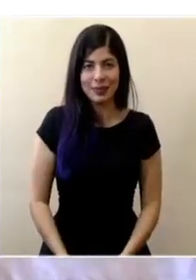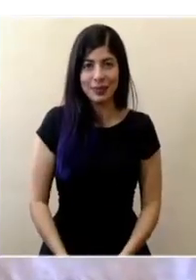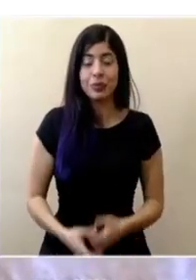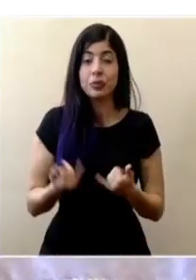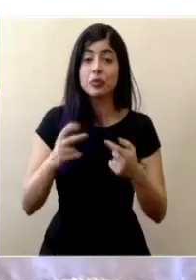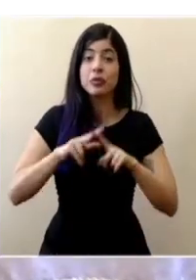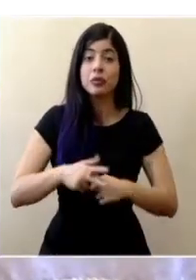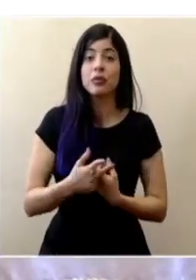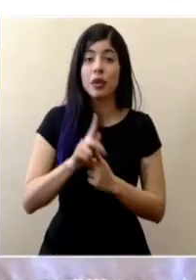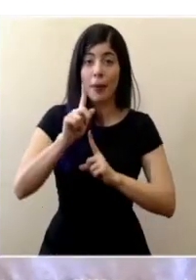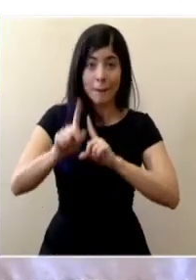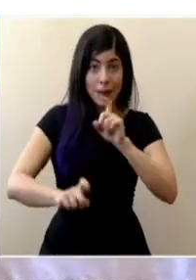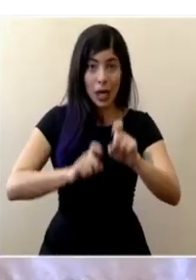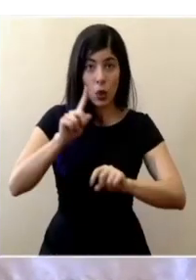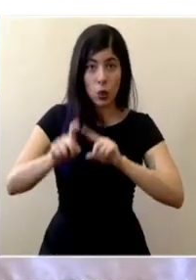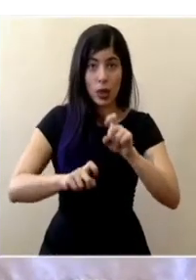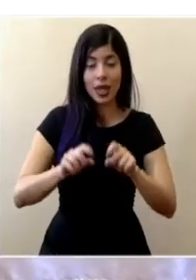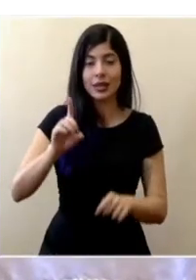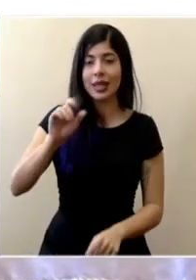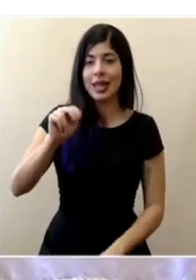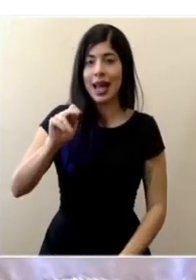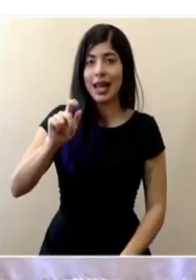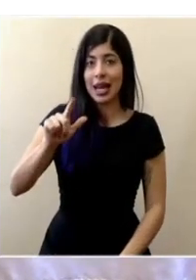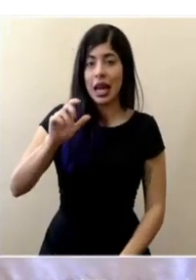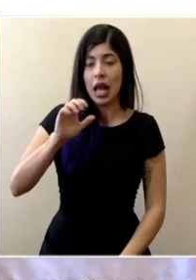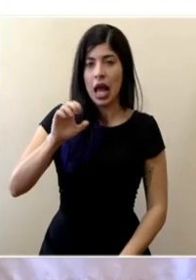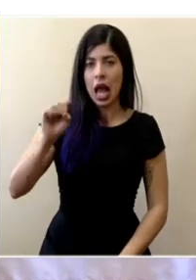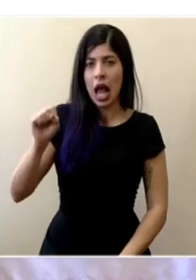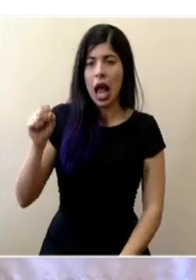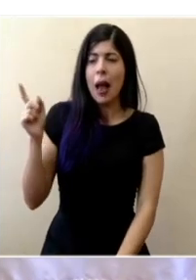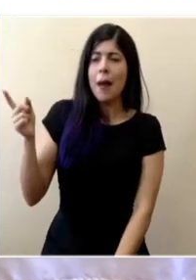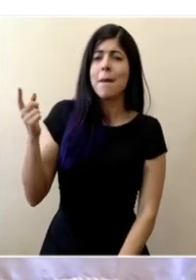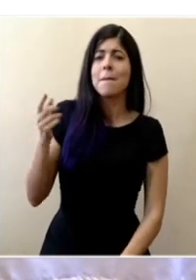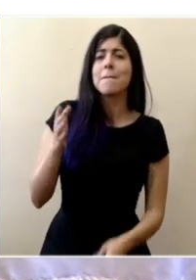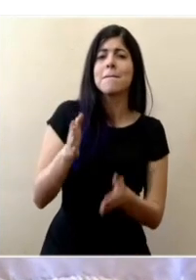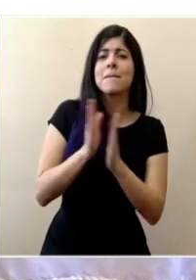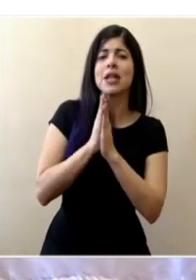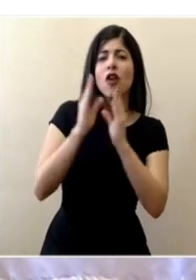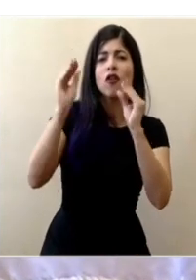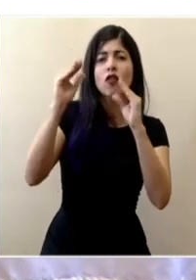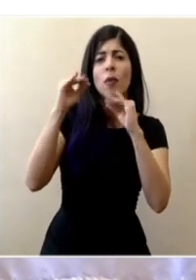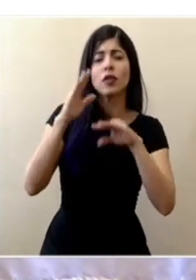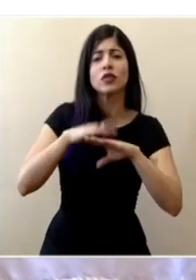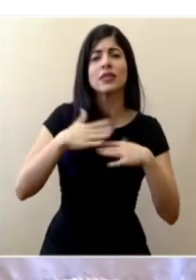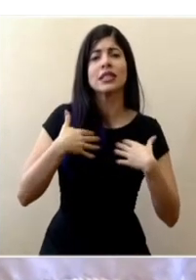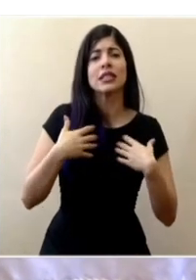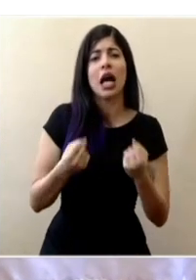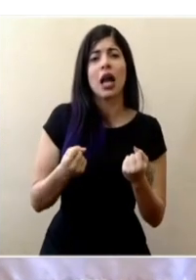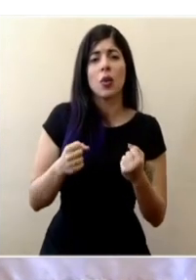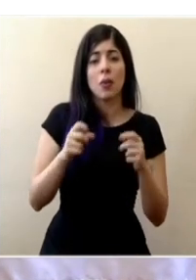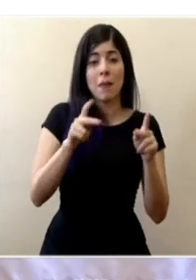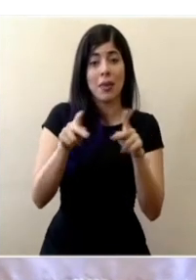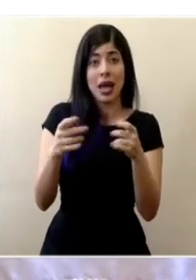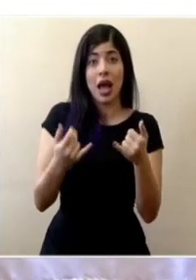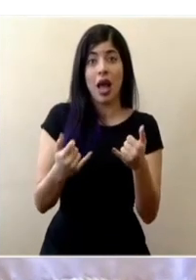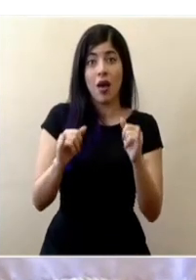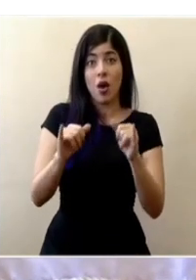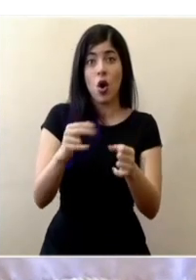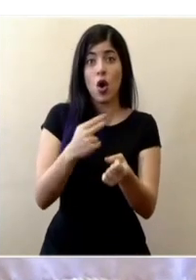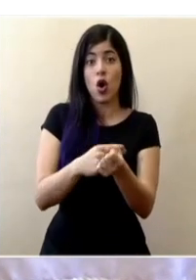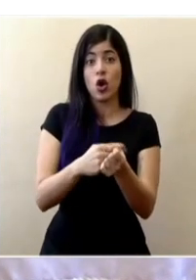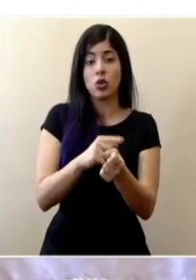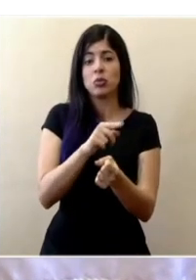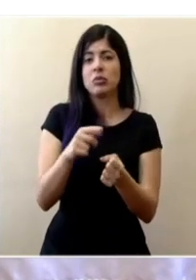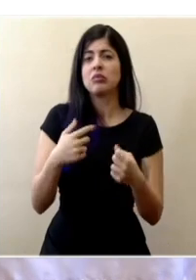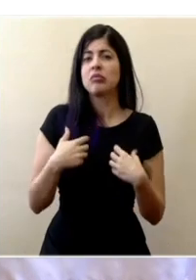Iniciamos un periodo de consulta Don Daniel de la Caja nos solicitan datos del estado de salud de las personas que permanecen internadas en